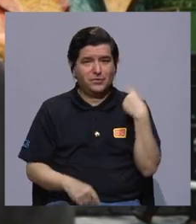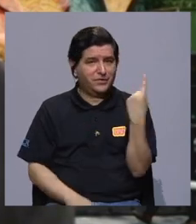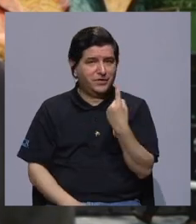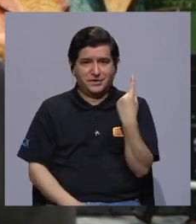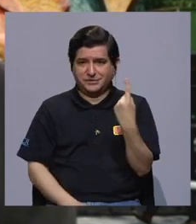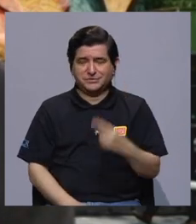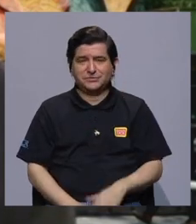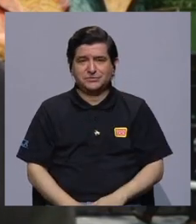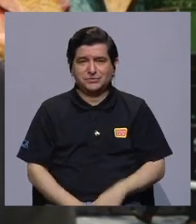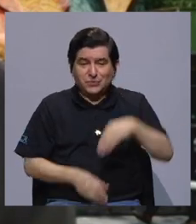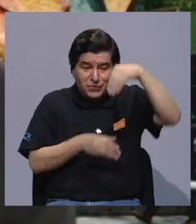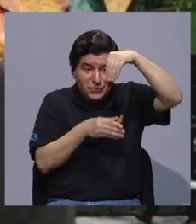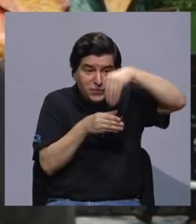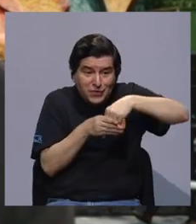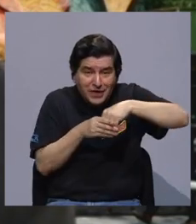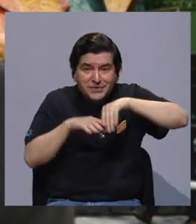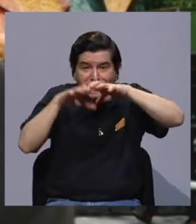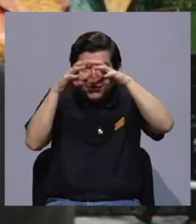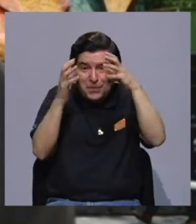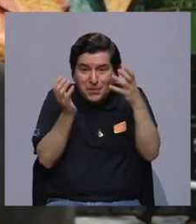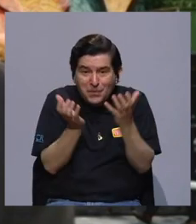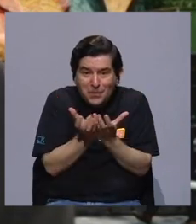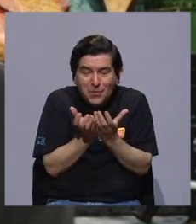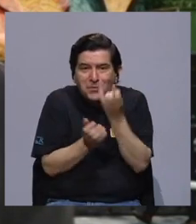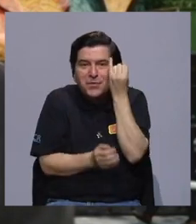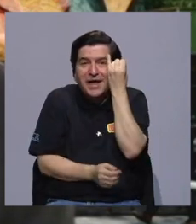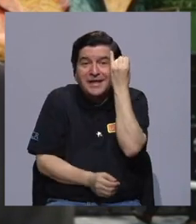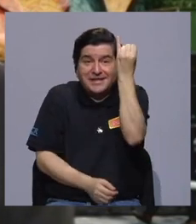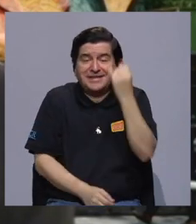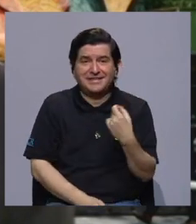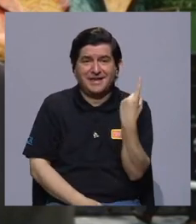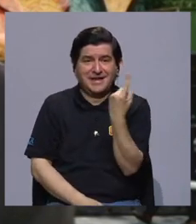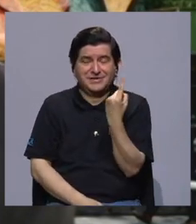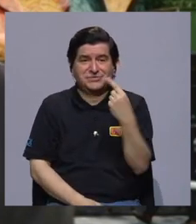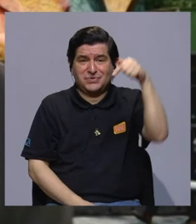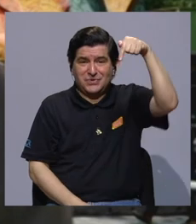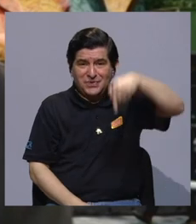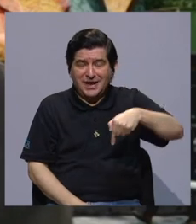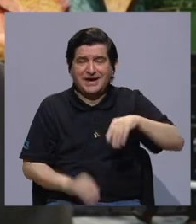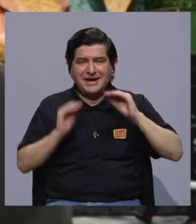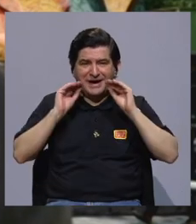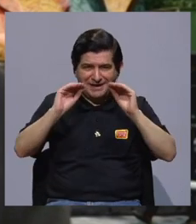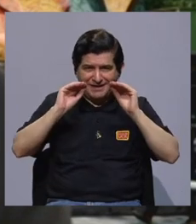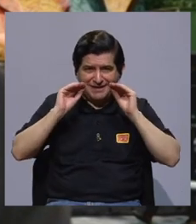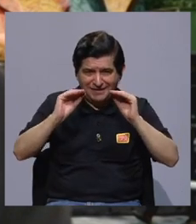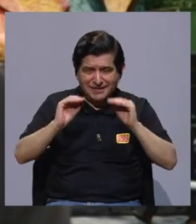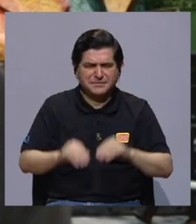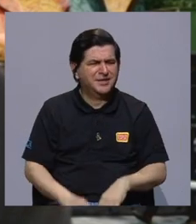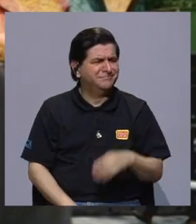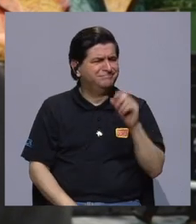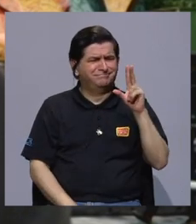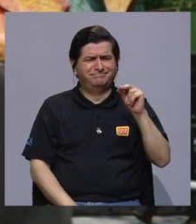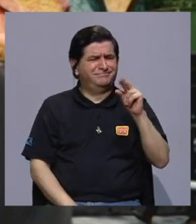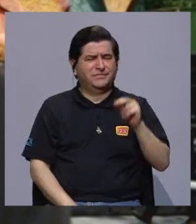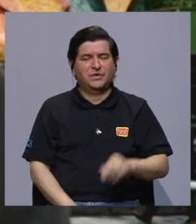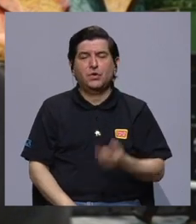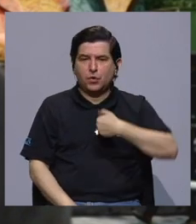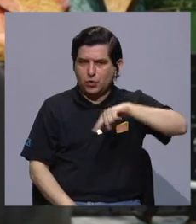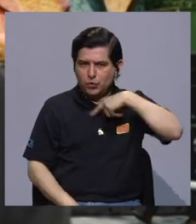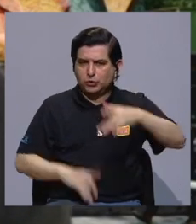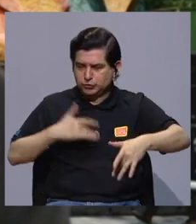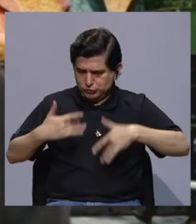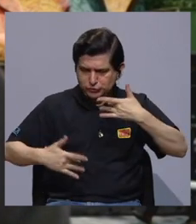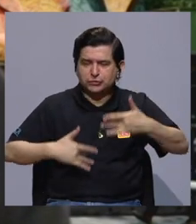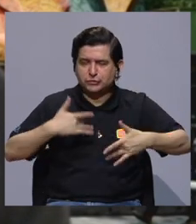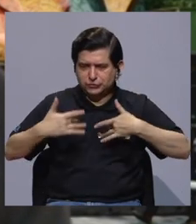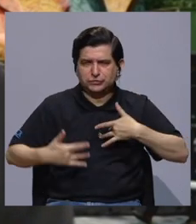podemos quedarnos en la burbuja ahora que comprendemos el concepto de burbuja, solo en la burbuja académica, yo creo que tenemos que entender y ser